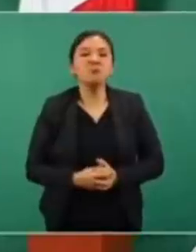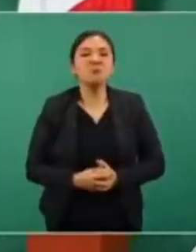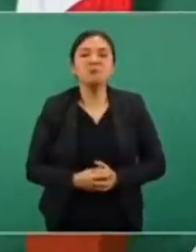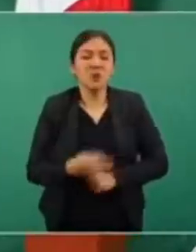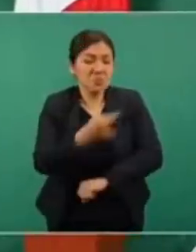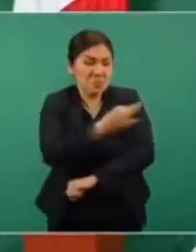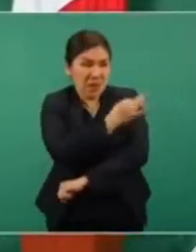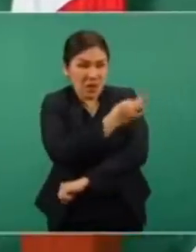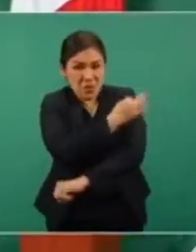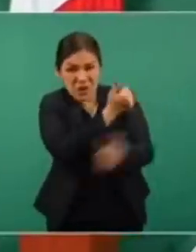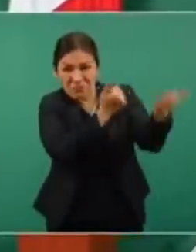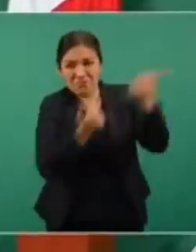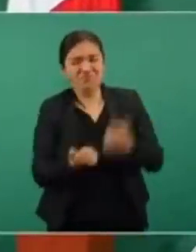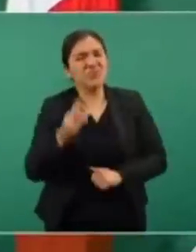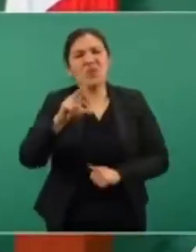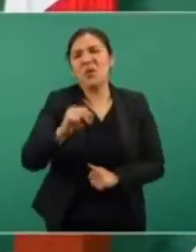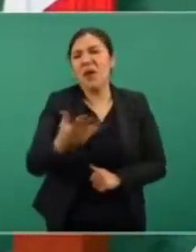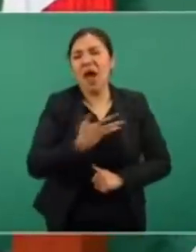vacunas